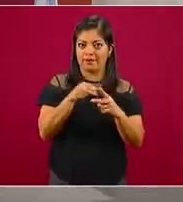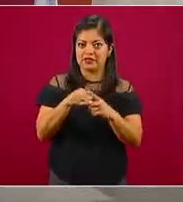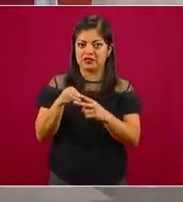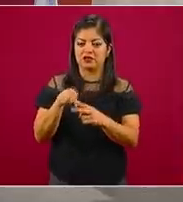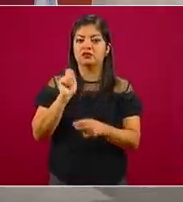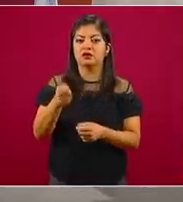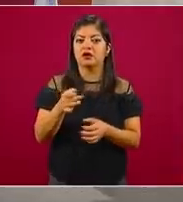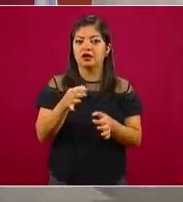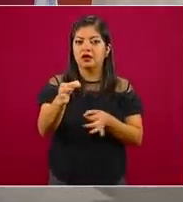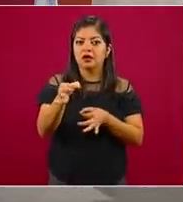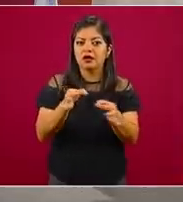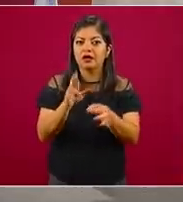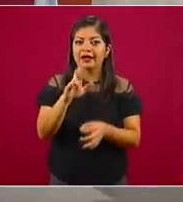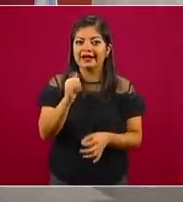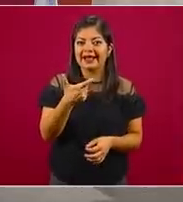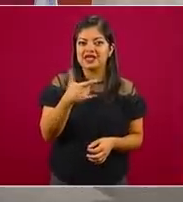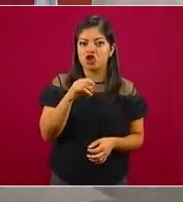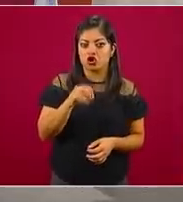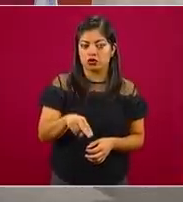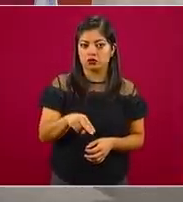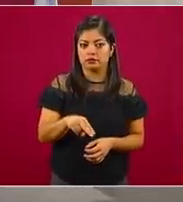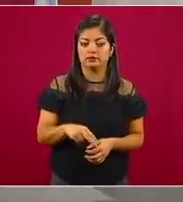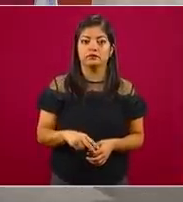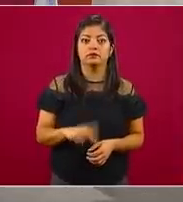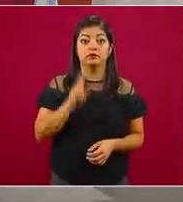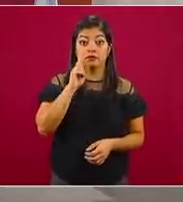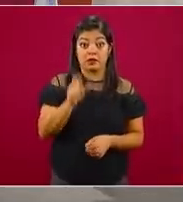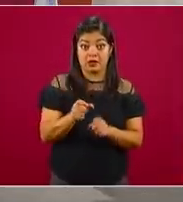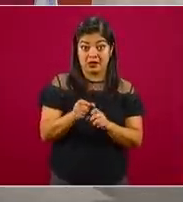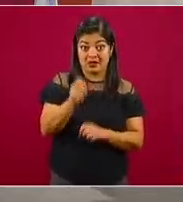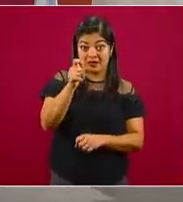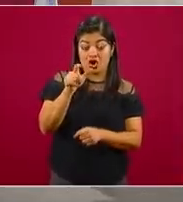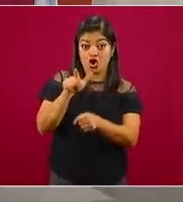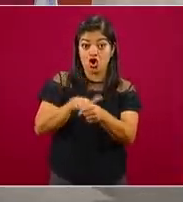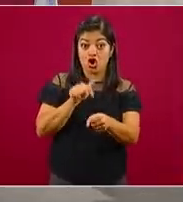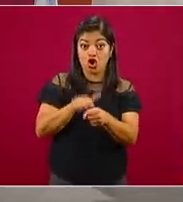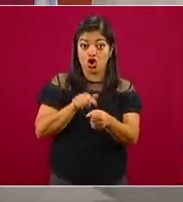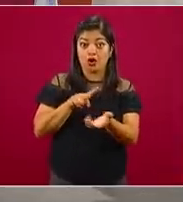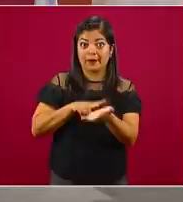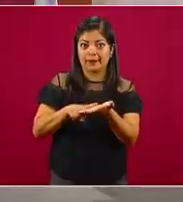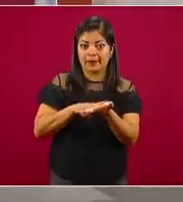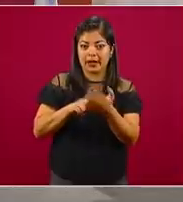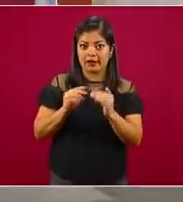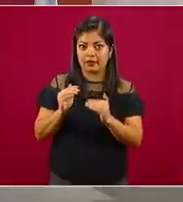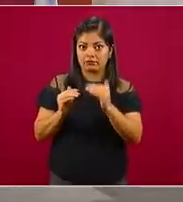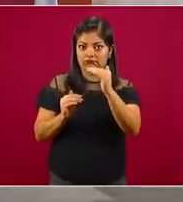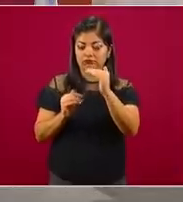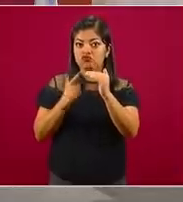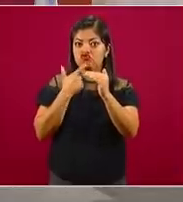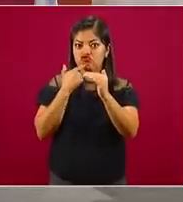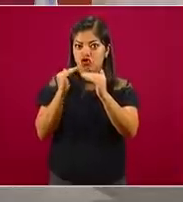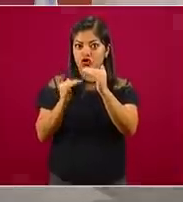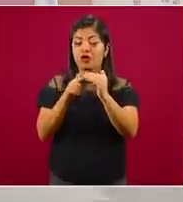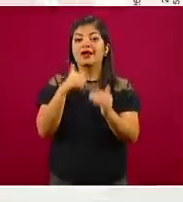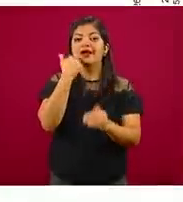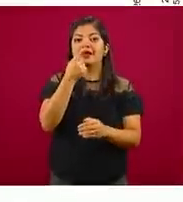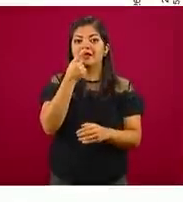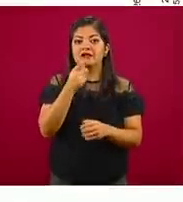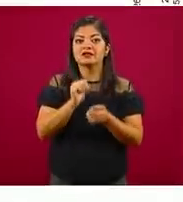regiones con mayor incidencia, donde la línea verde es mayor a la roja, hemos avanzado.